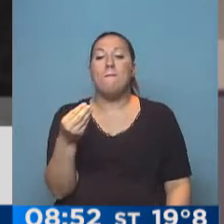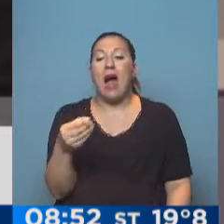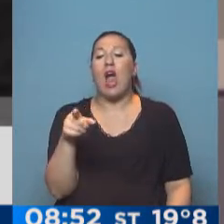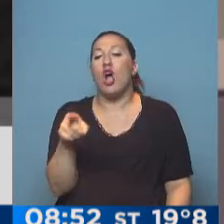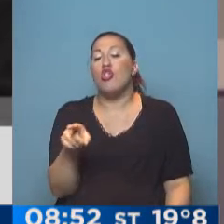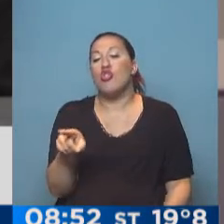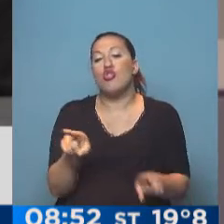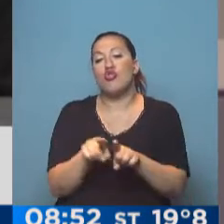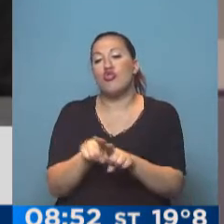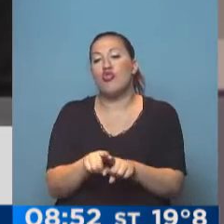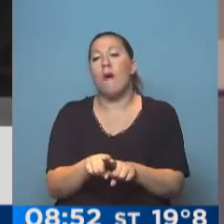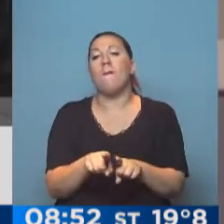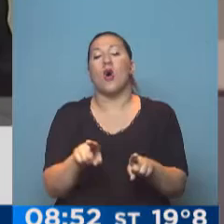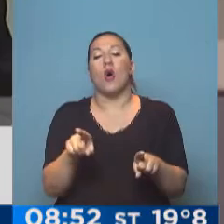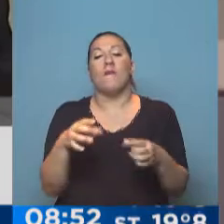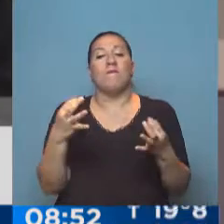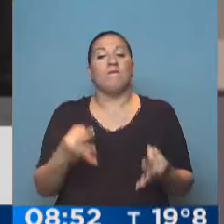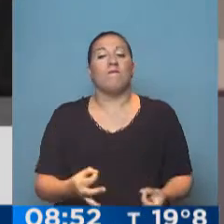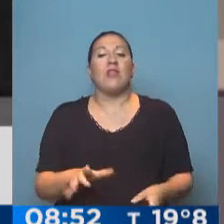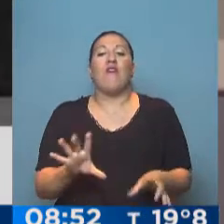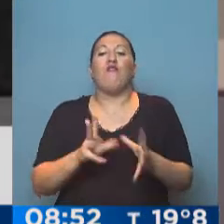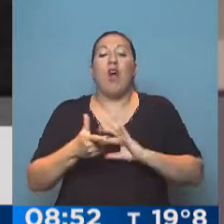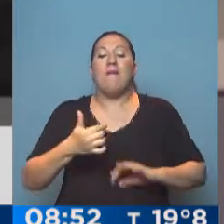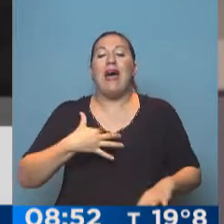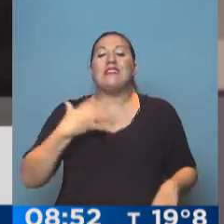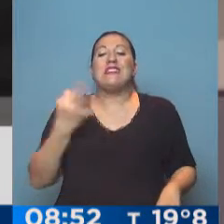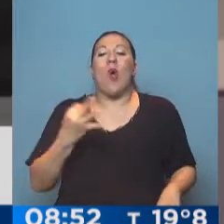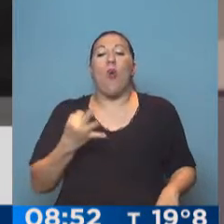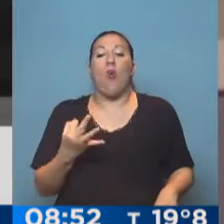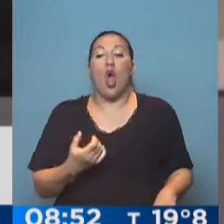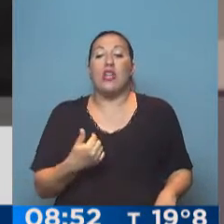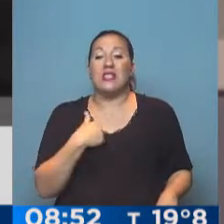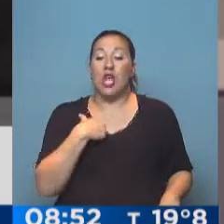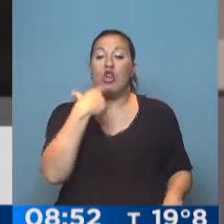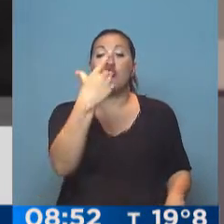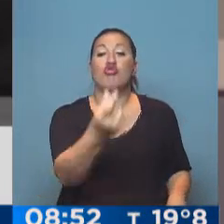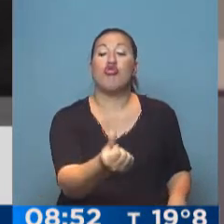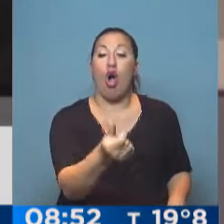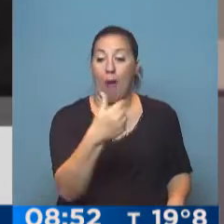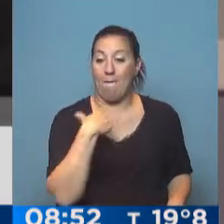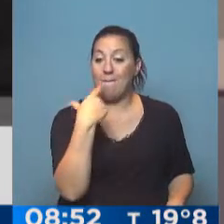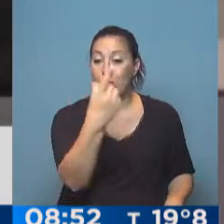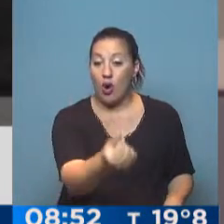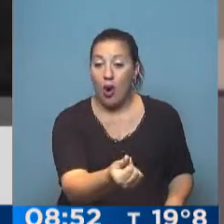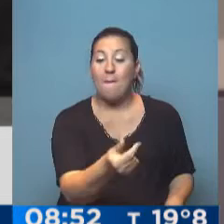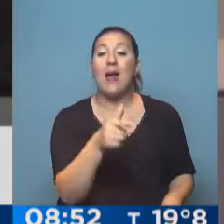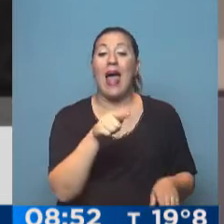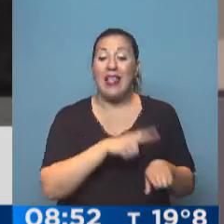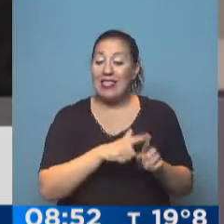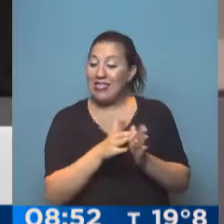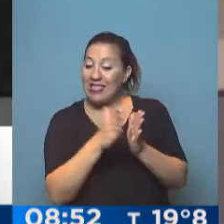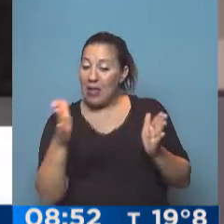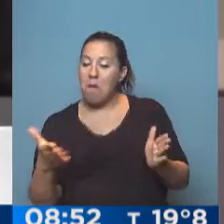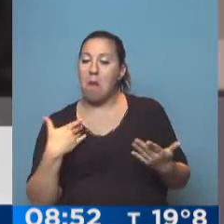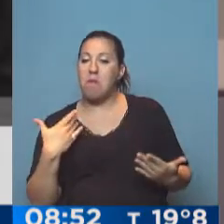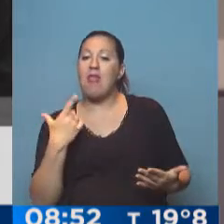reparo o un seguro, una garantía, quien compra, de que en ese periodo, en ese momento, va